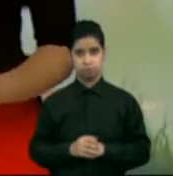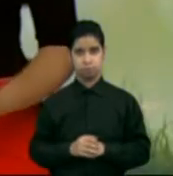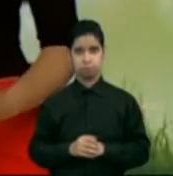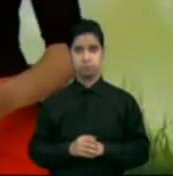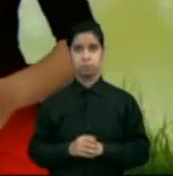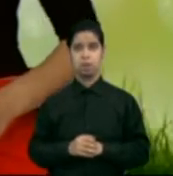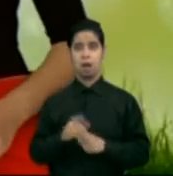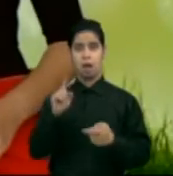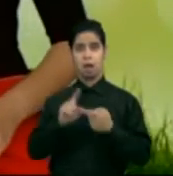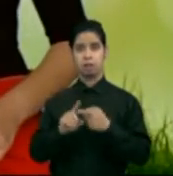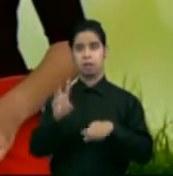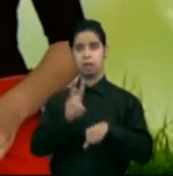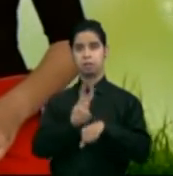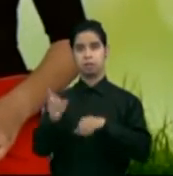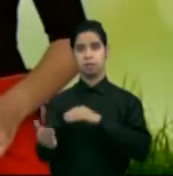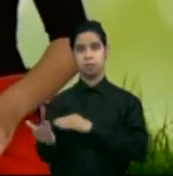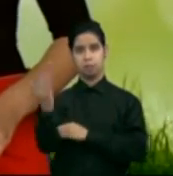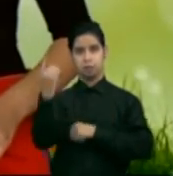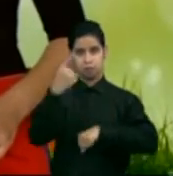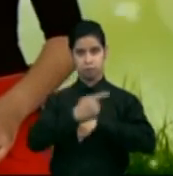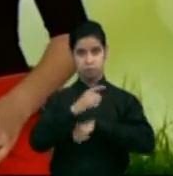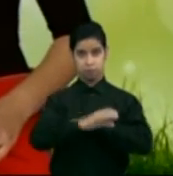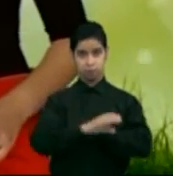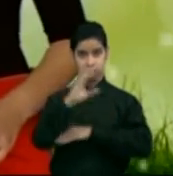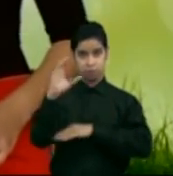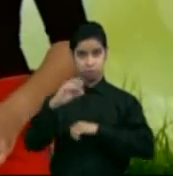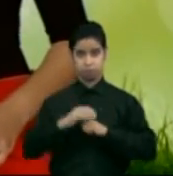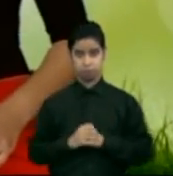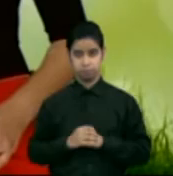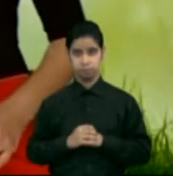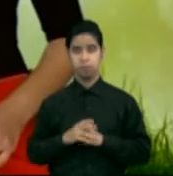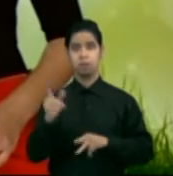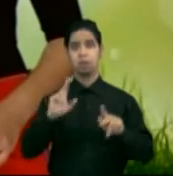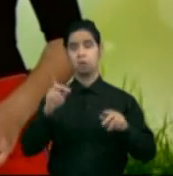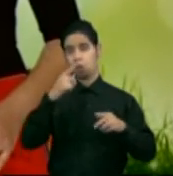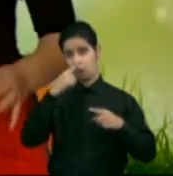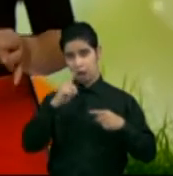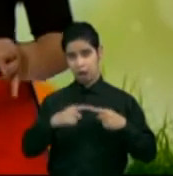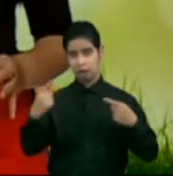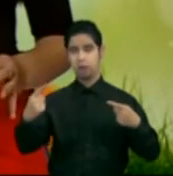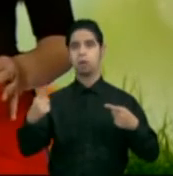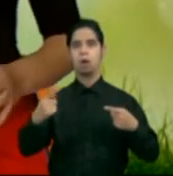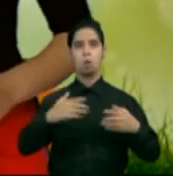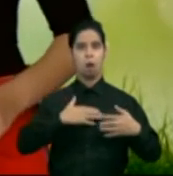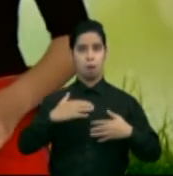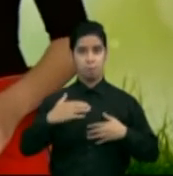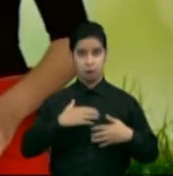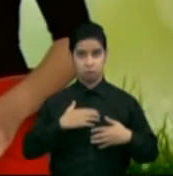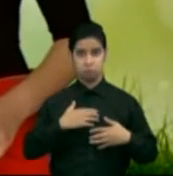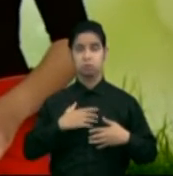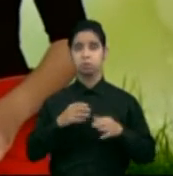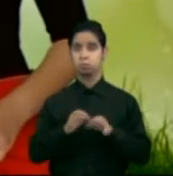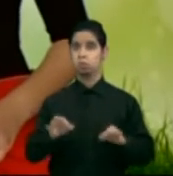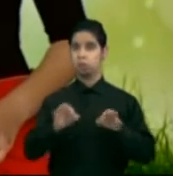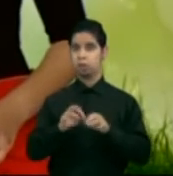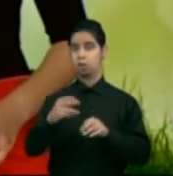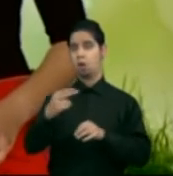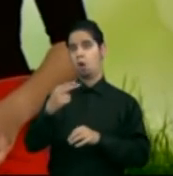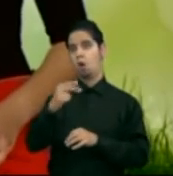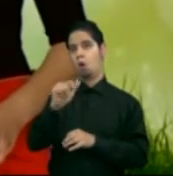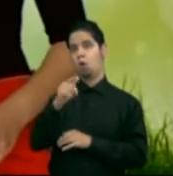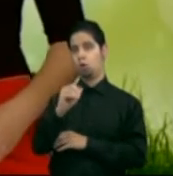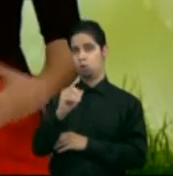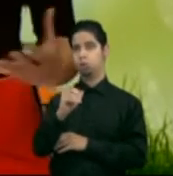vigor hasta las 6 de la mañana del día de Navidad. Alérgicos y amáticos, esos niveles de polen de árbol están altos y los de esporas de hongos están